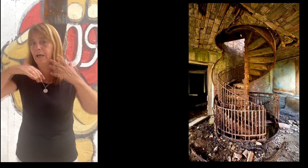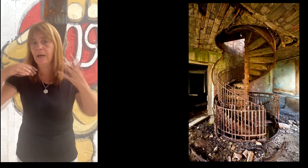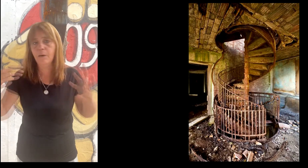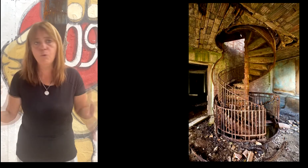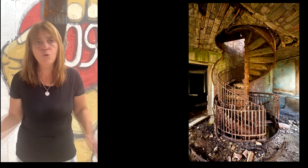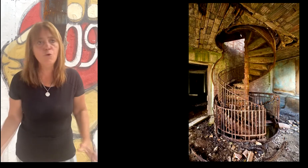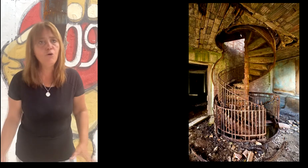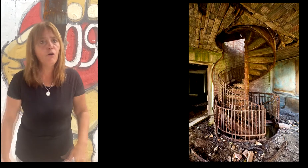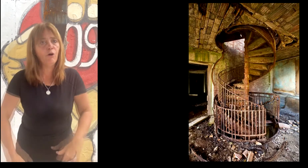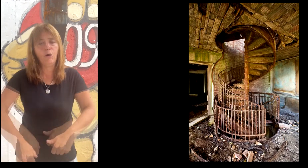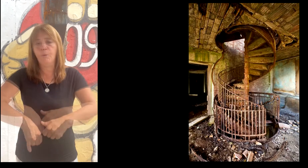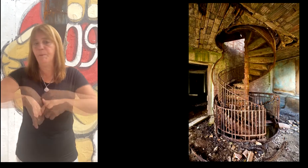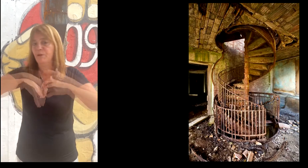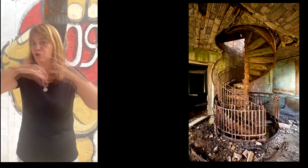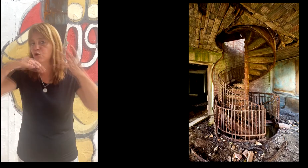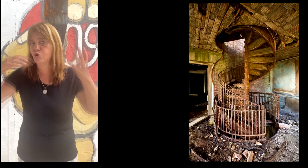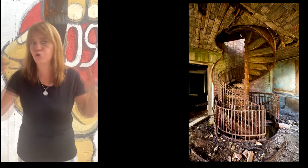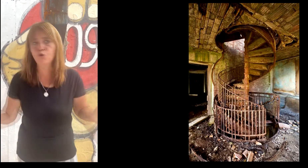dólares.